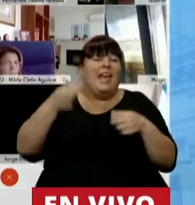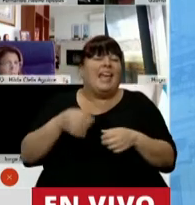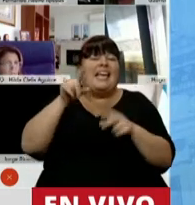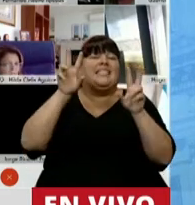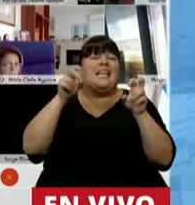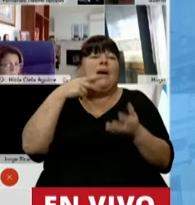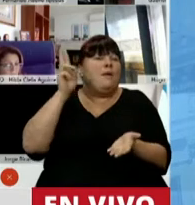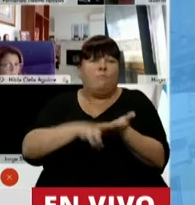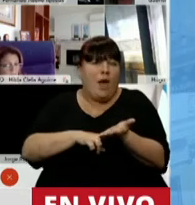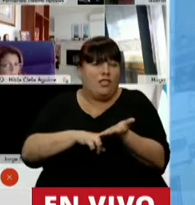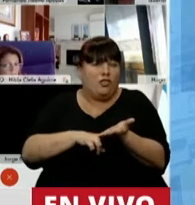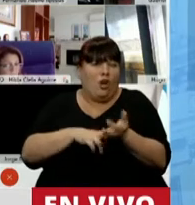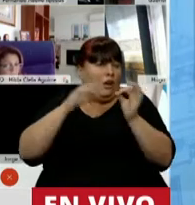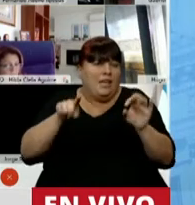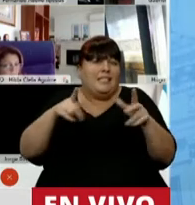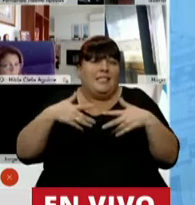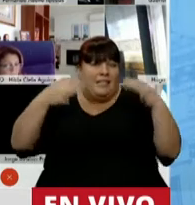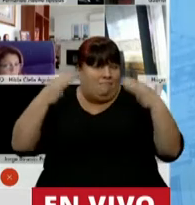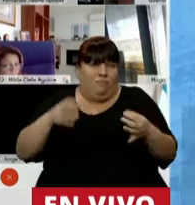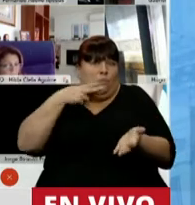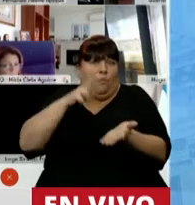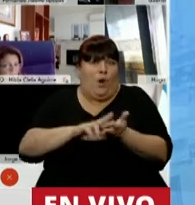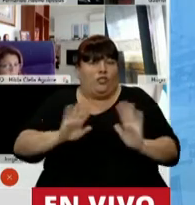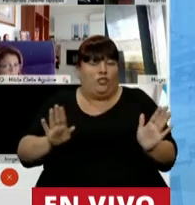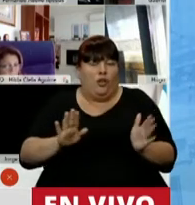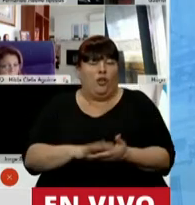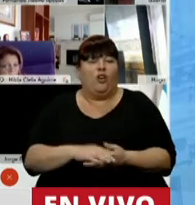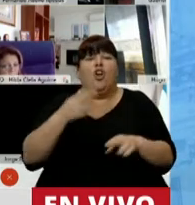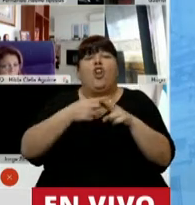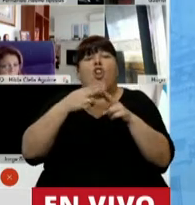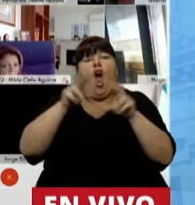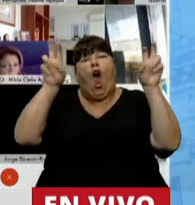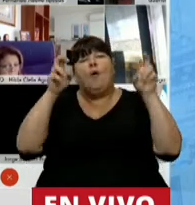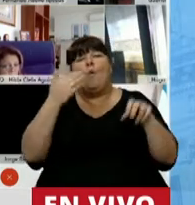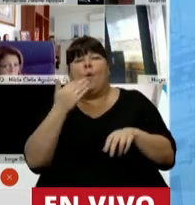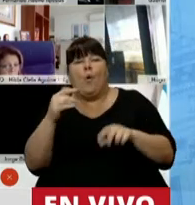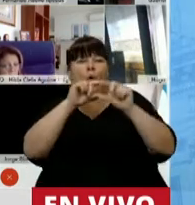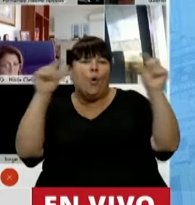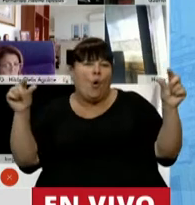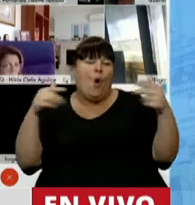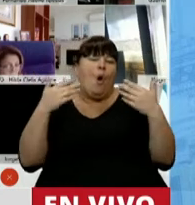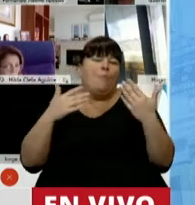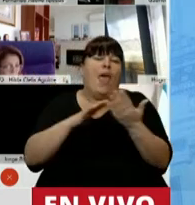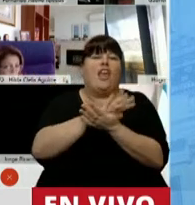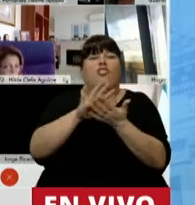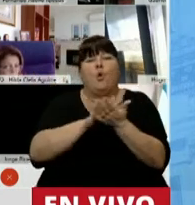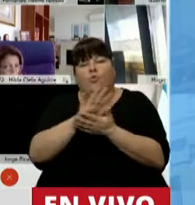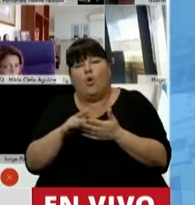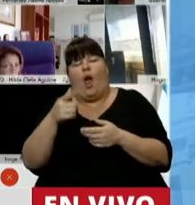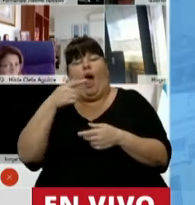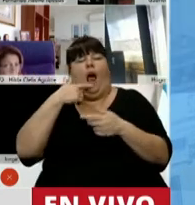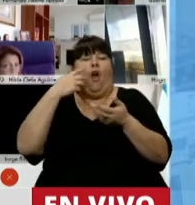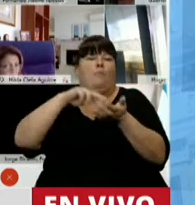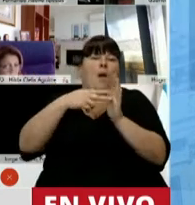tipificación como impuesto es su naturaleza misma. El nombre elegido podrá, en todo caso, morigerar el impacto o la